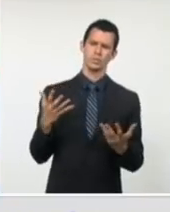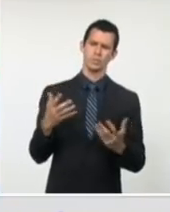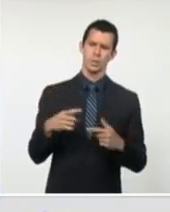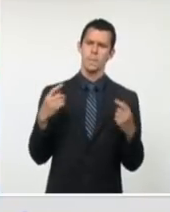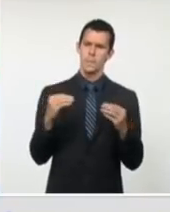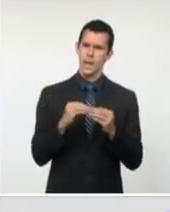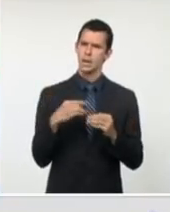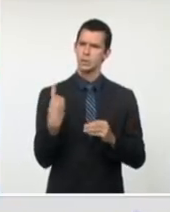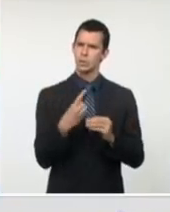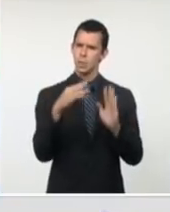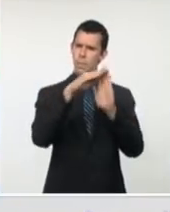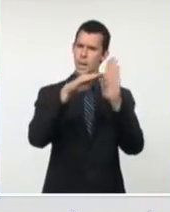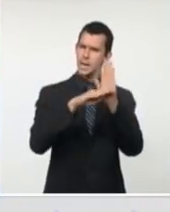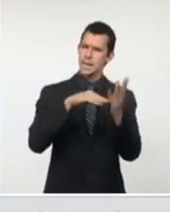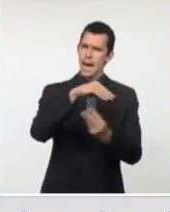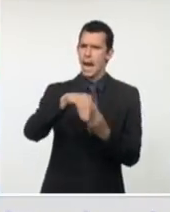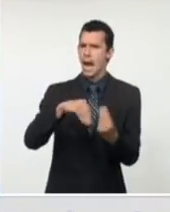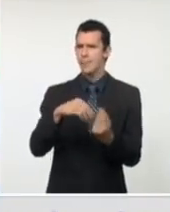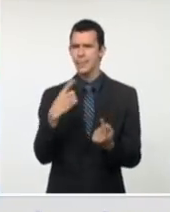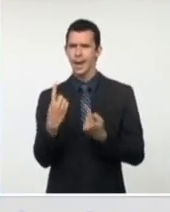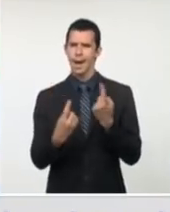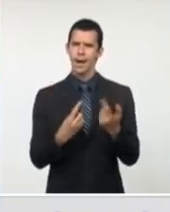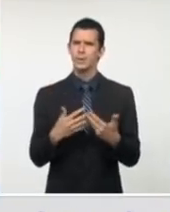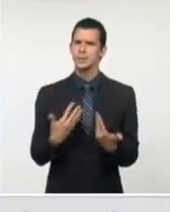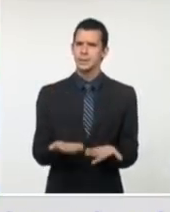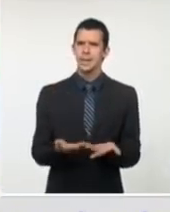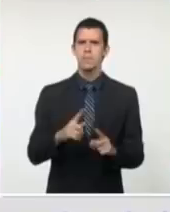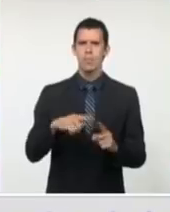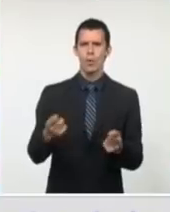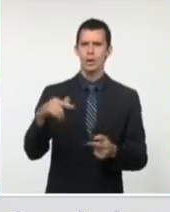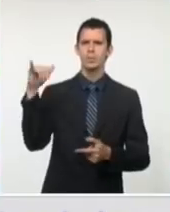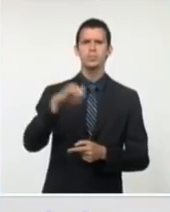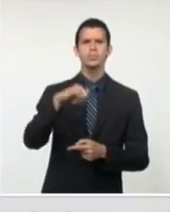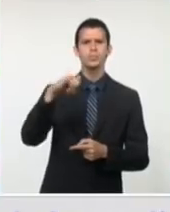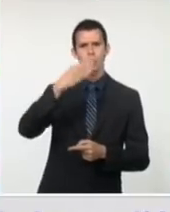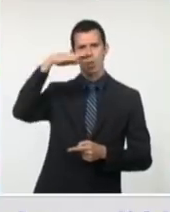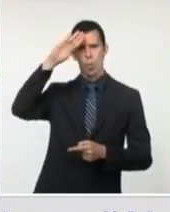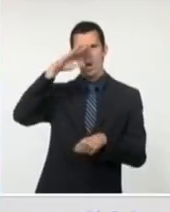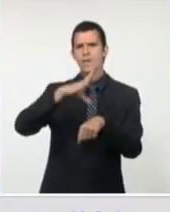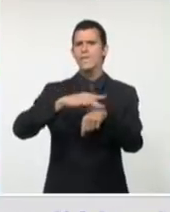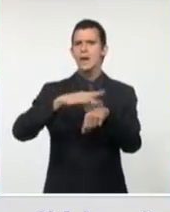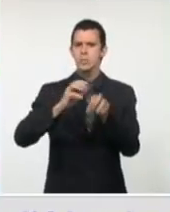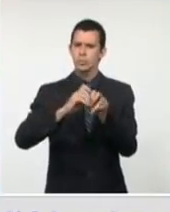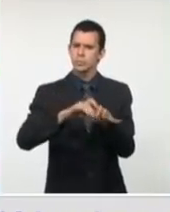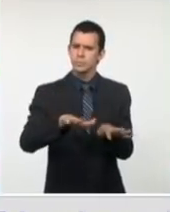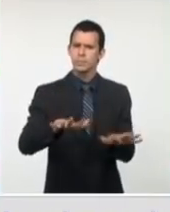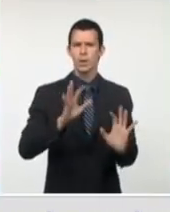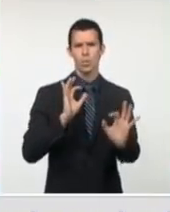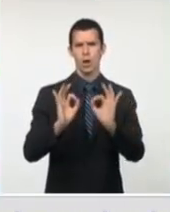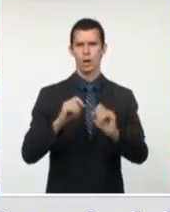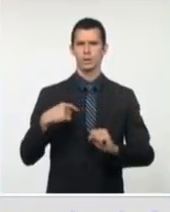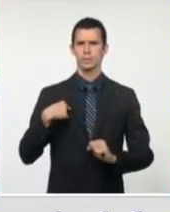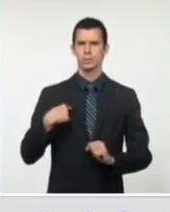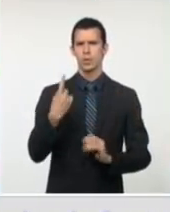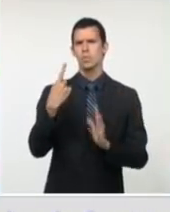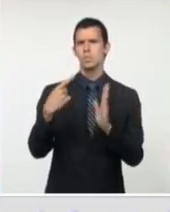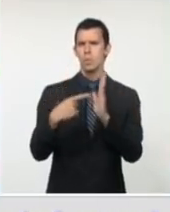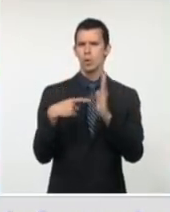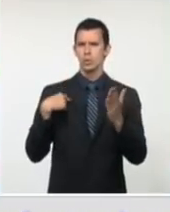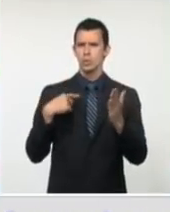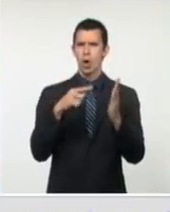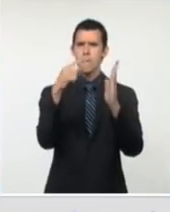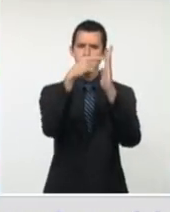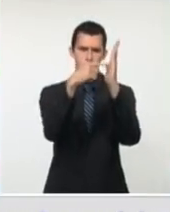importados en nuestro país. Que yo me voy a permitir leerlas para que no quede ningún detalle.